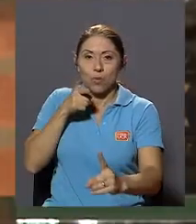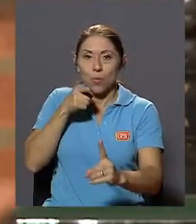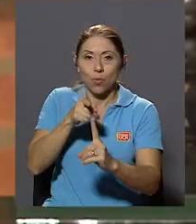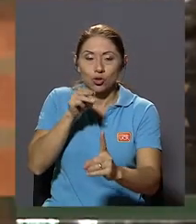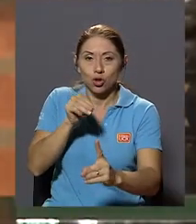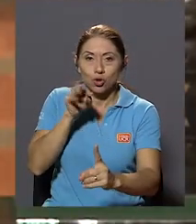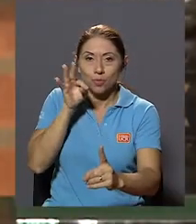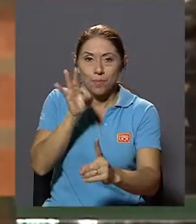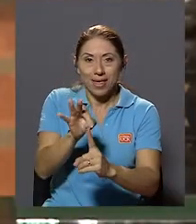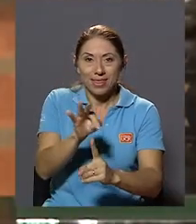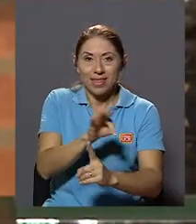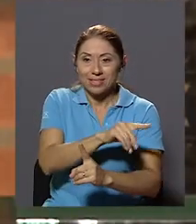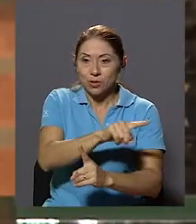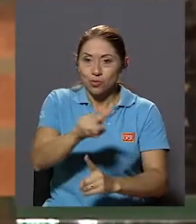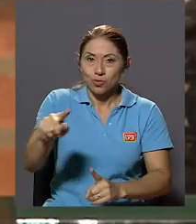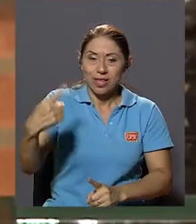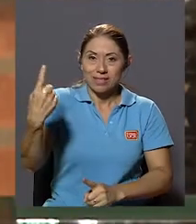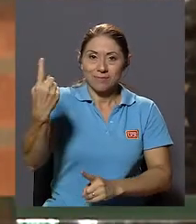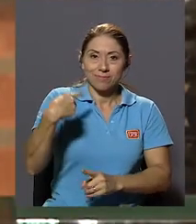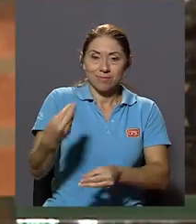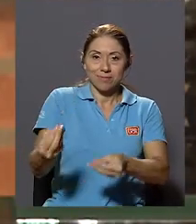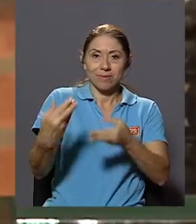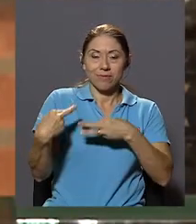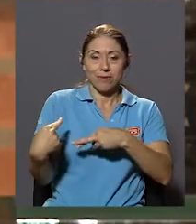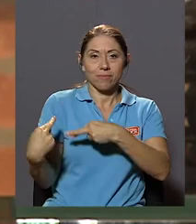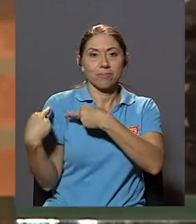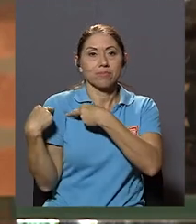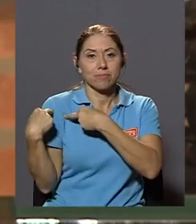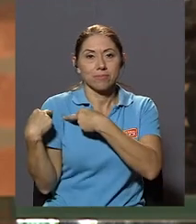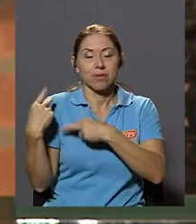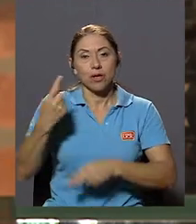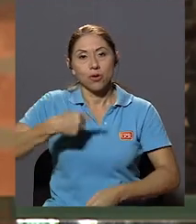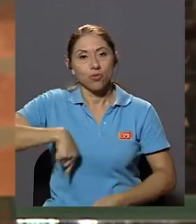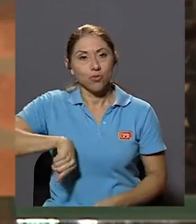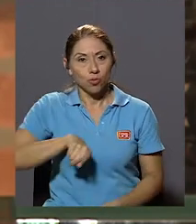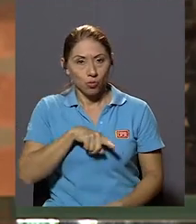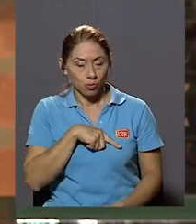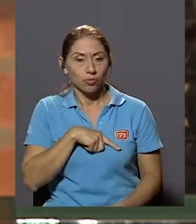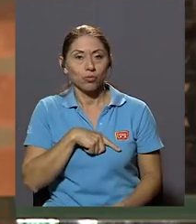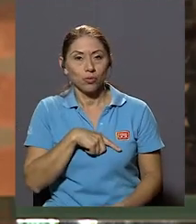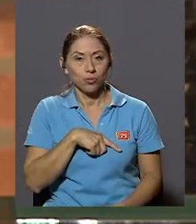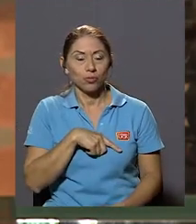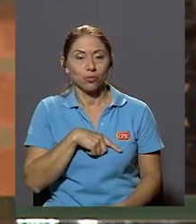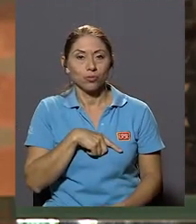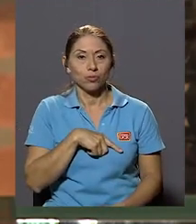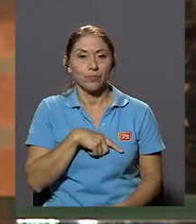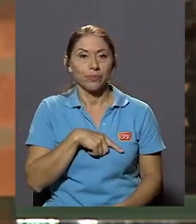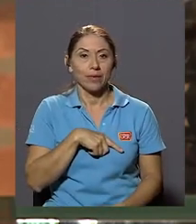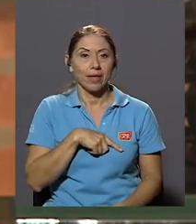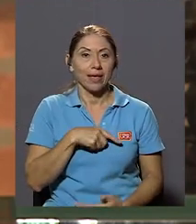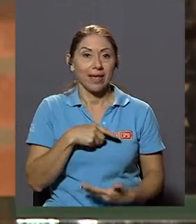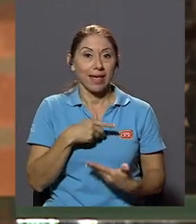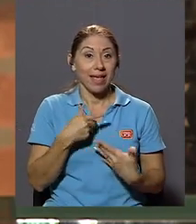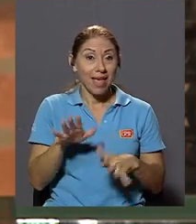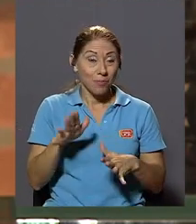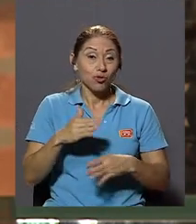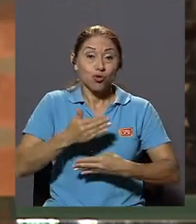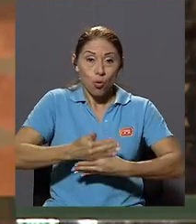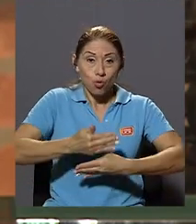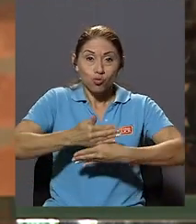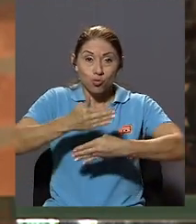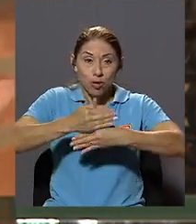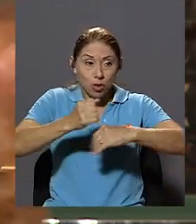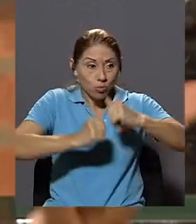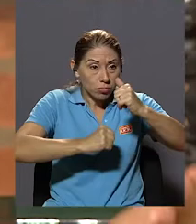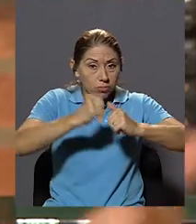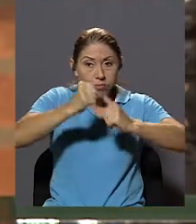Nos Han Transmitido Que Nos Han Encomendado Entonces Nosotros Hemos Construido Esa